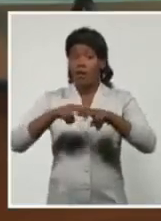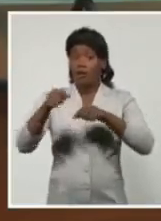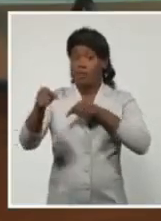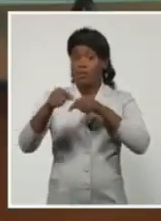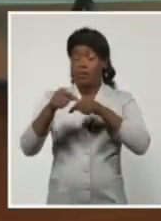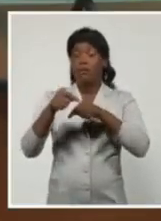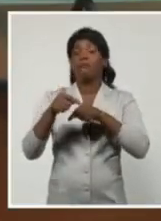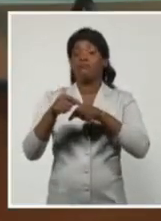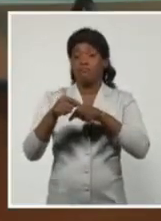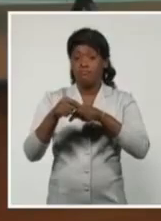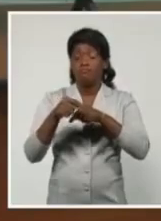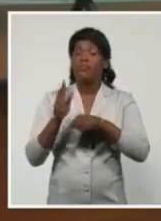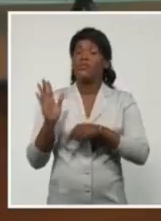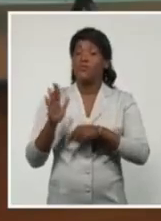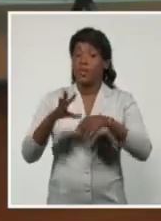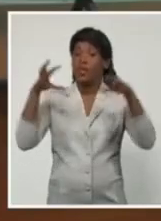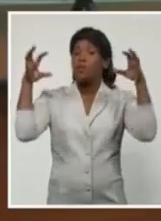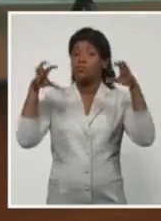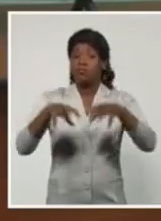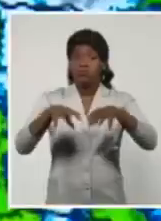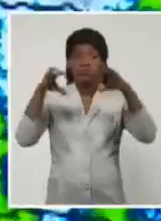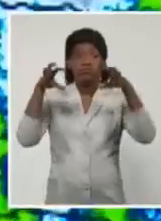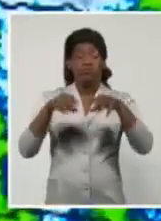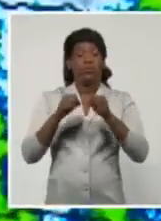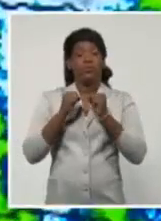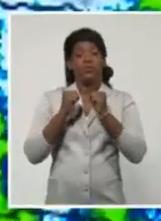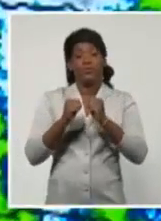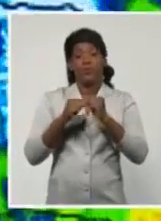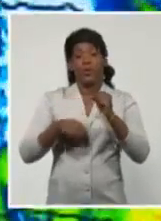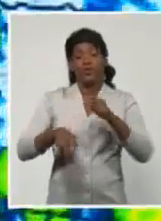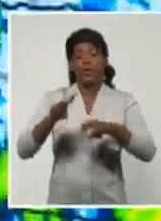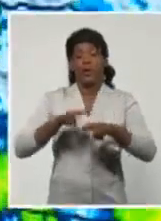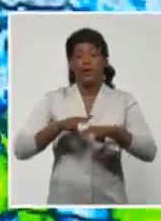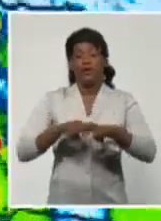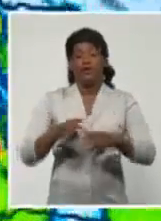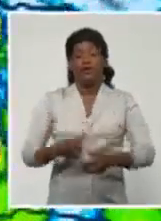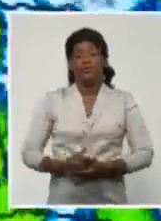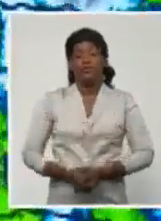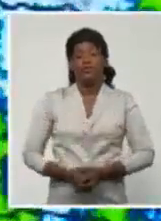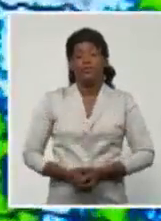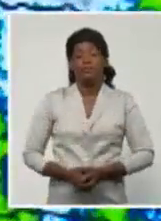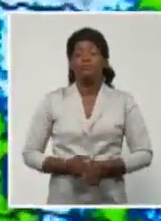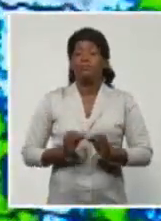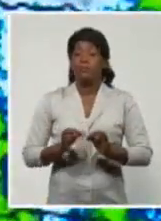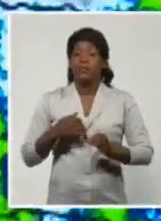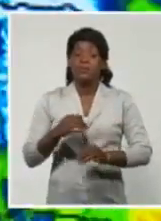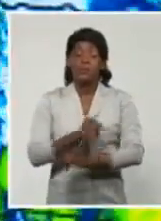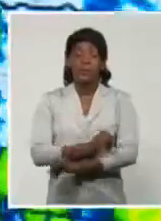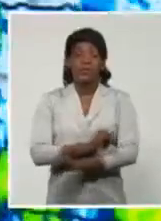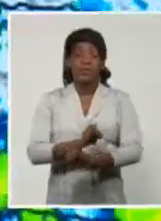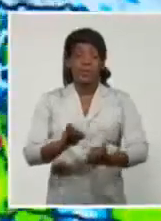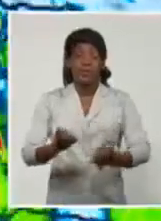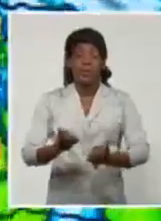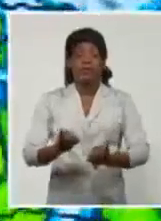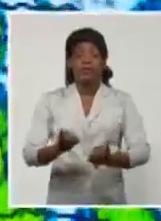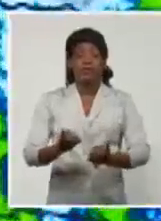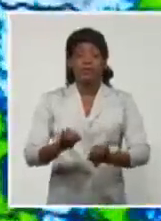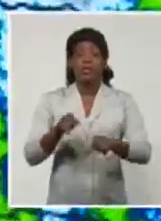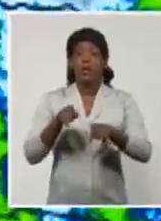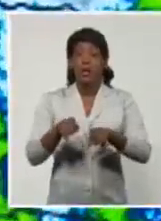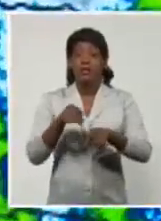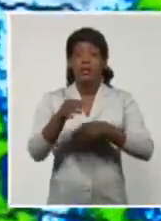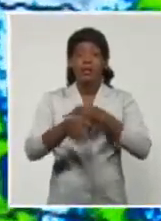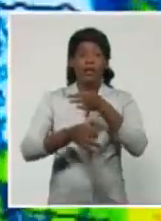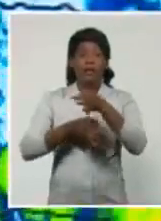tendremos lluvia bastante fuerte. Y bueno, hay que decir que estos son los